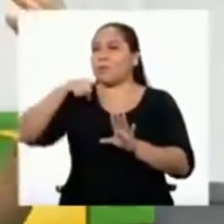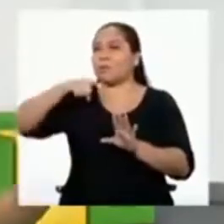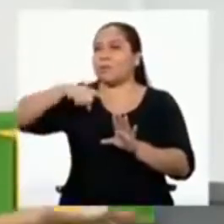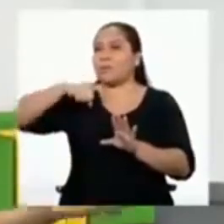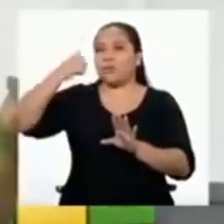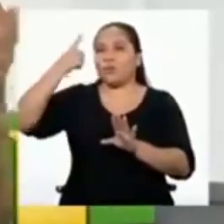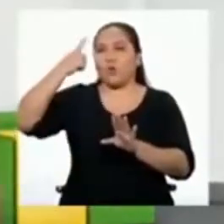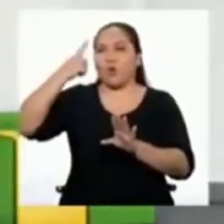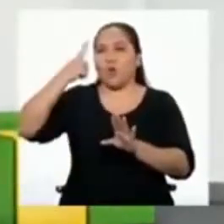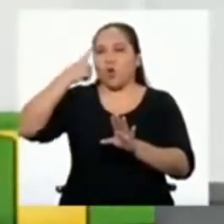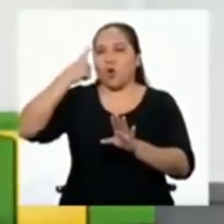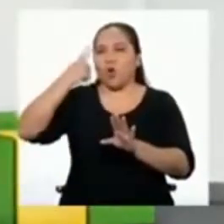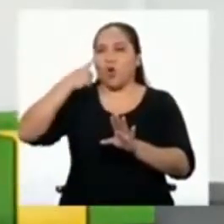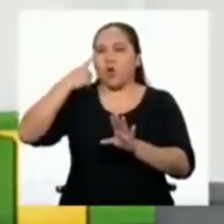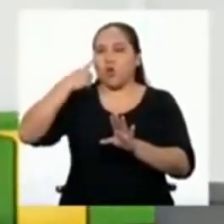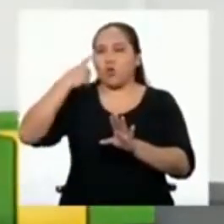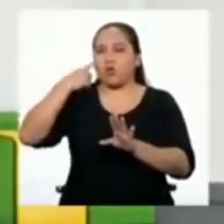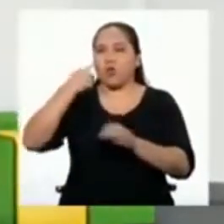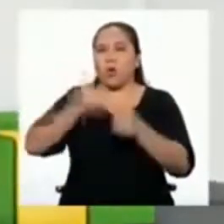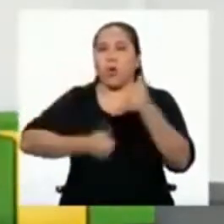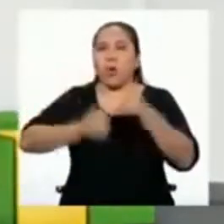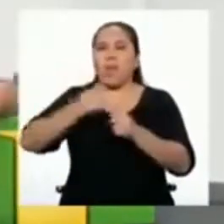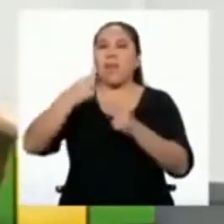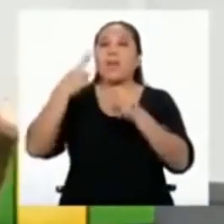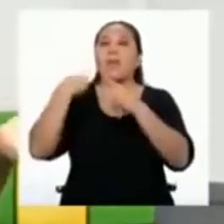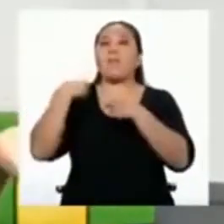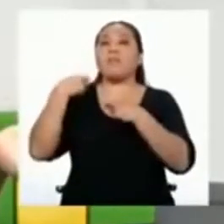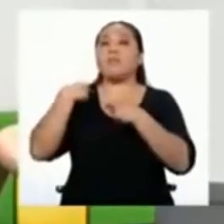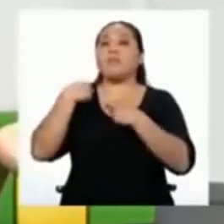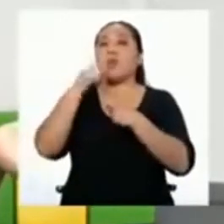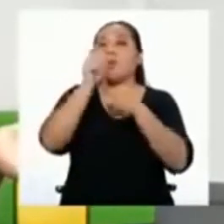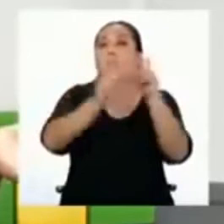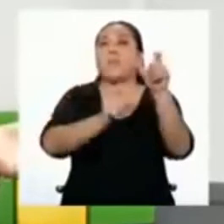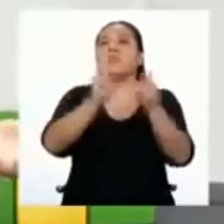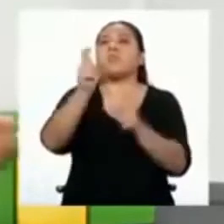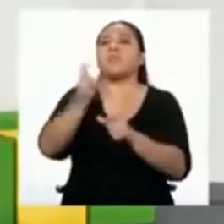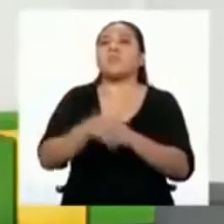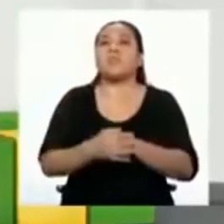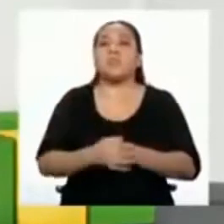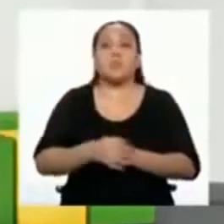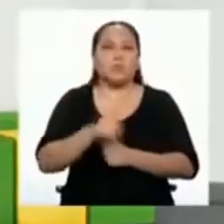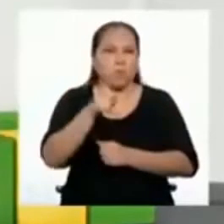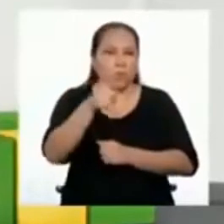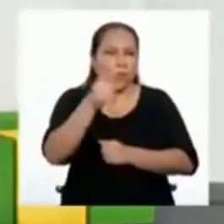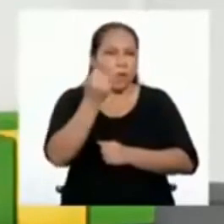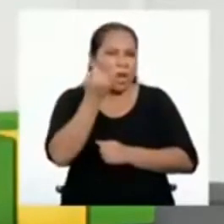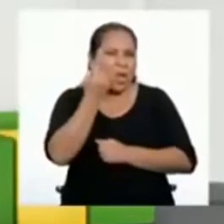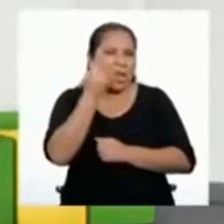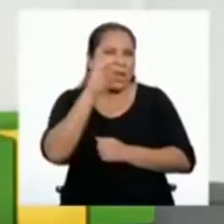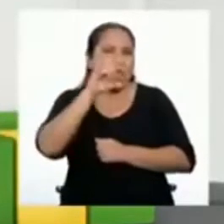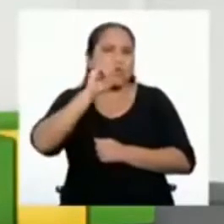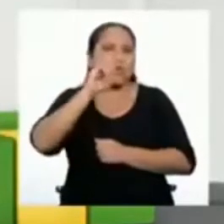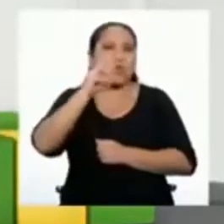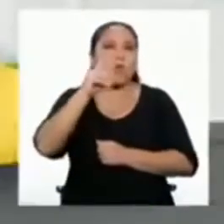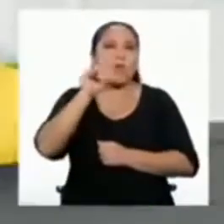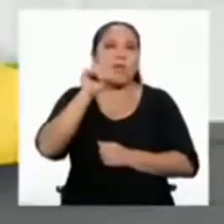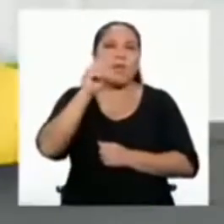rol como ciudadanas y ciudadanos. ¿Qué entiendes tú por ciudadanía?